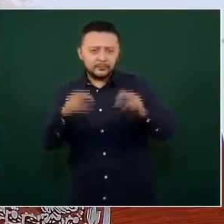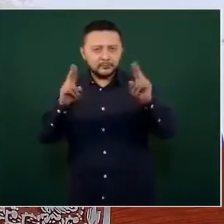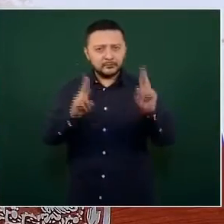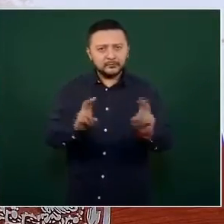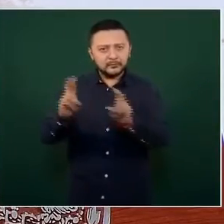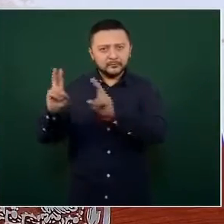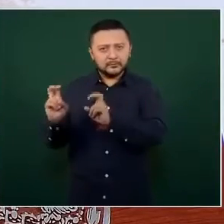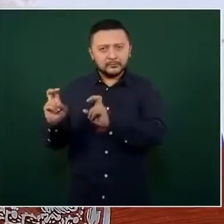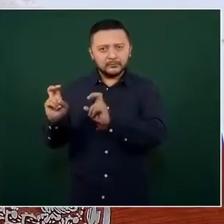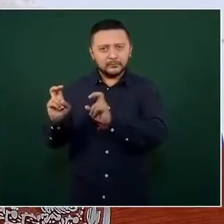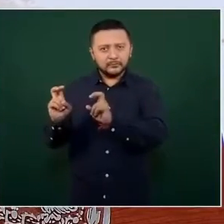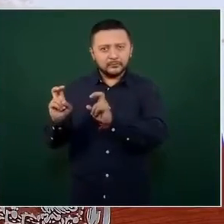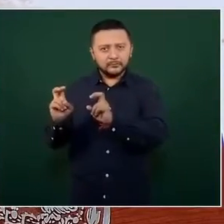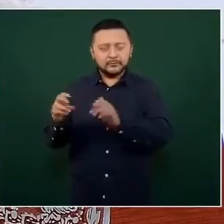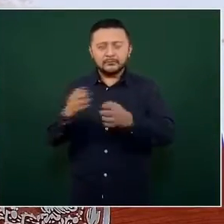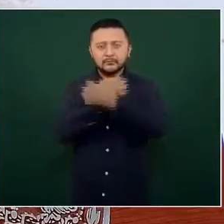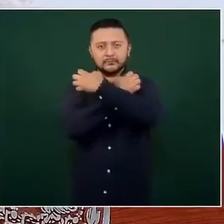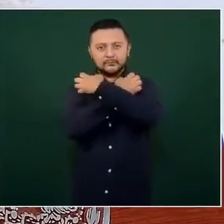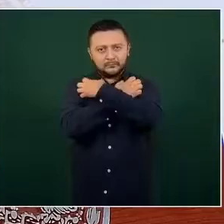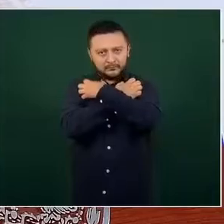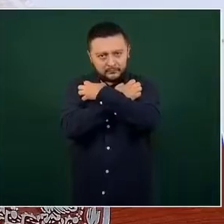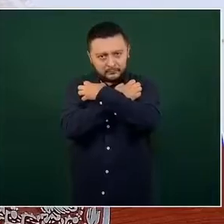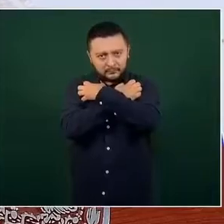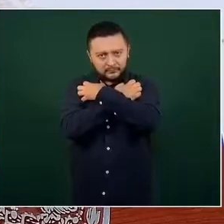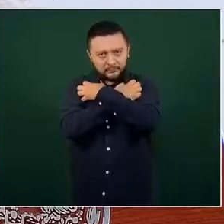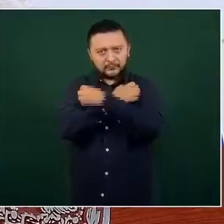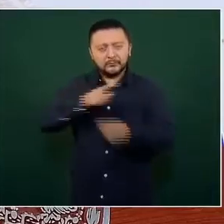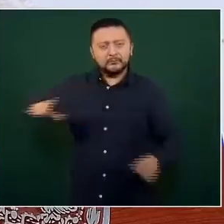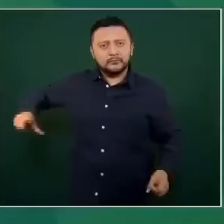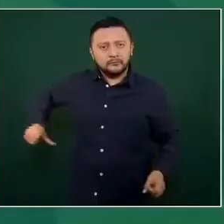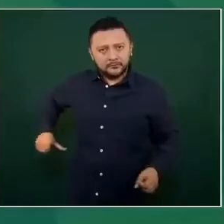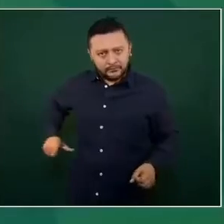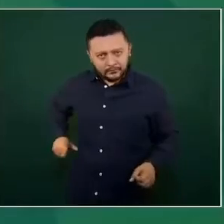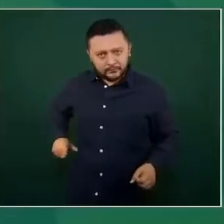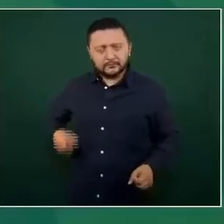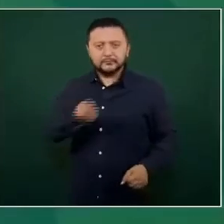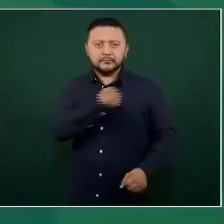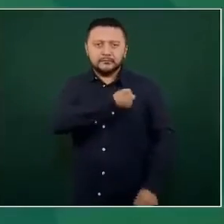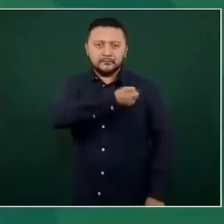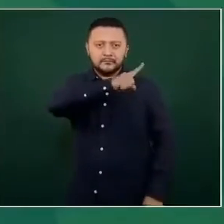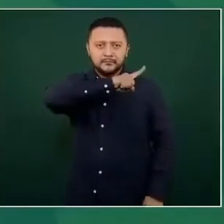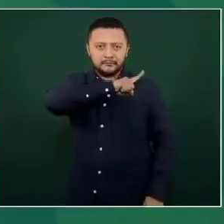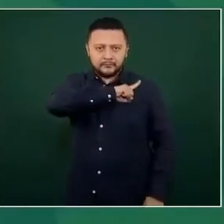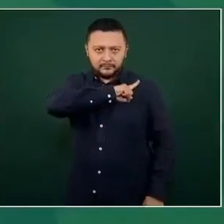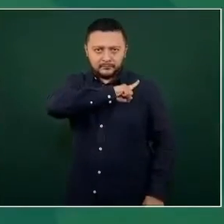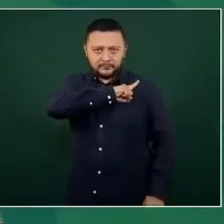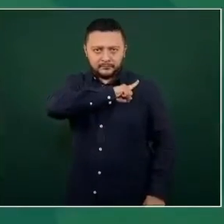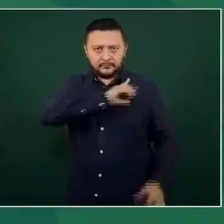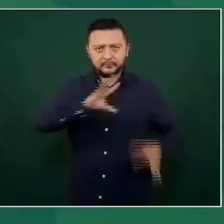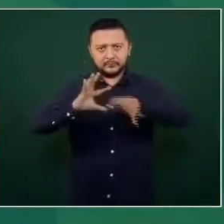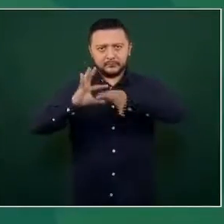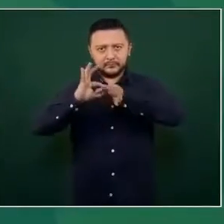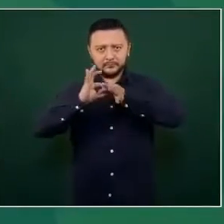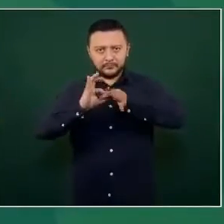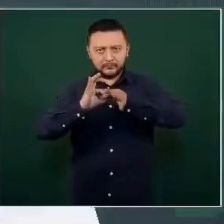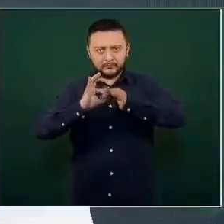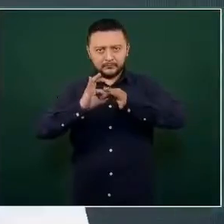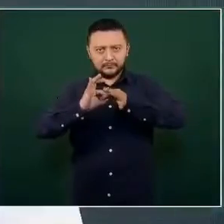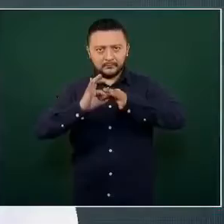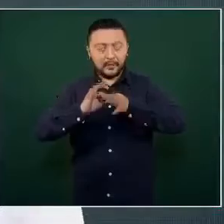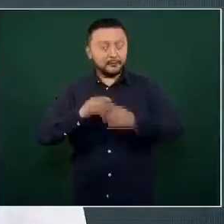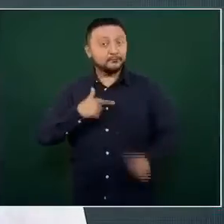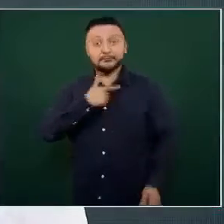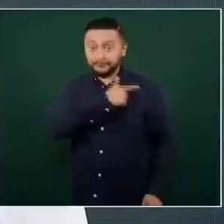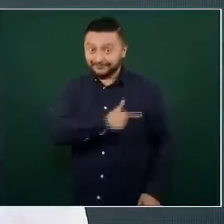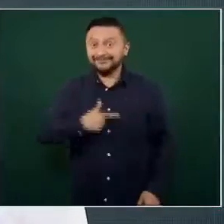la educación pública, con la salud. Entonces, nos da